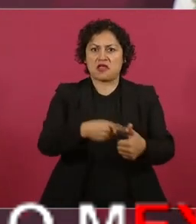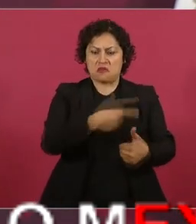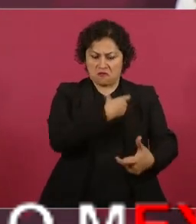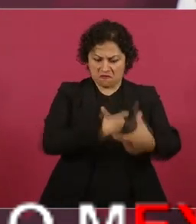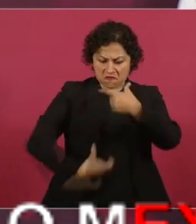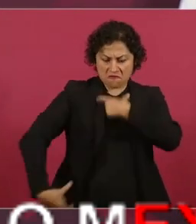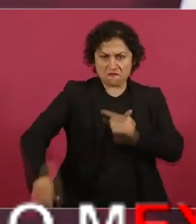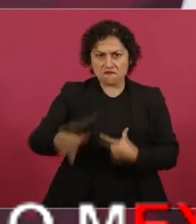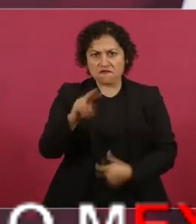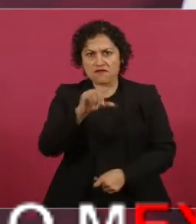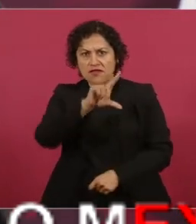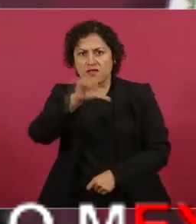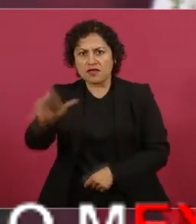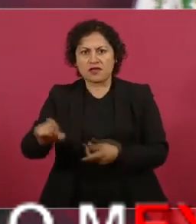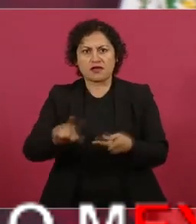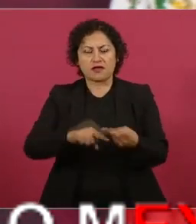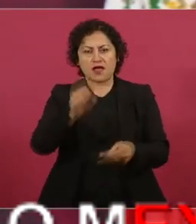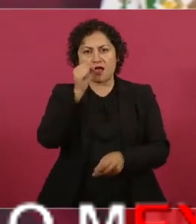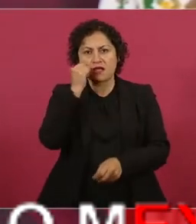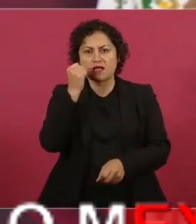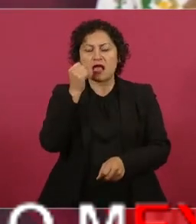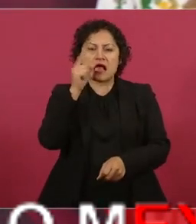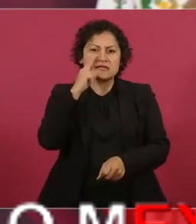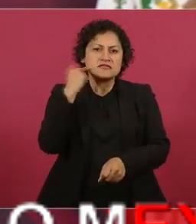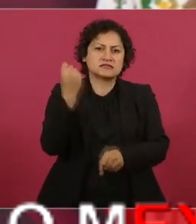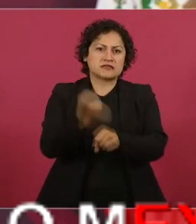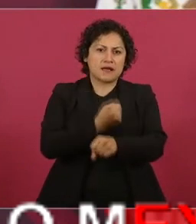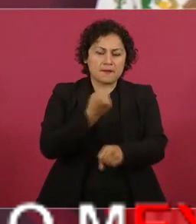y los generales Cárdenas